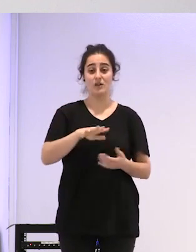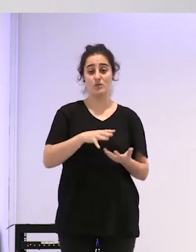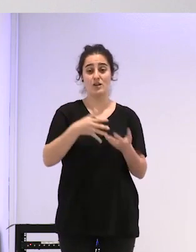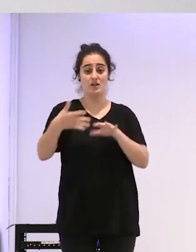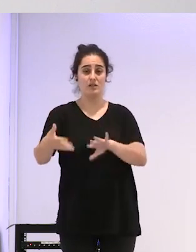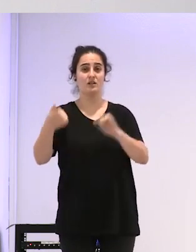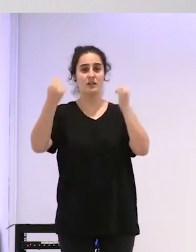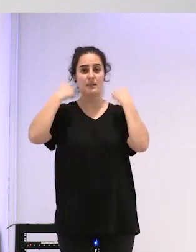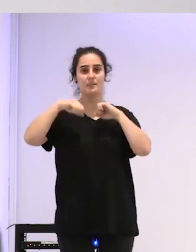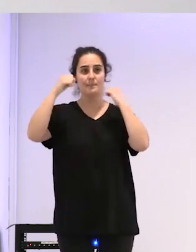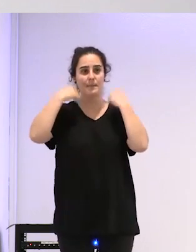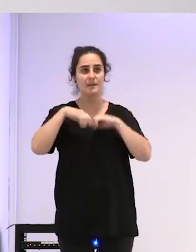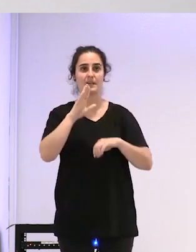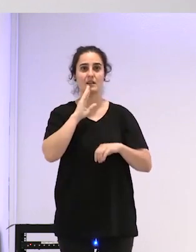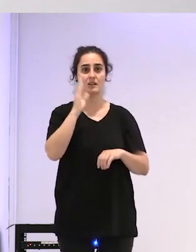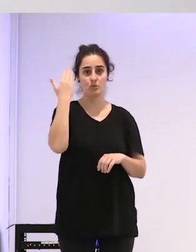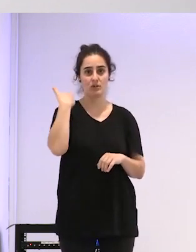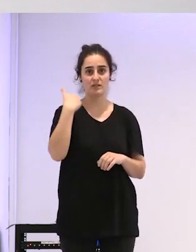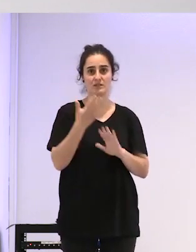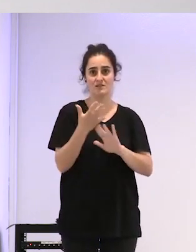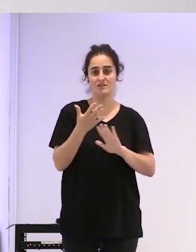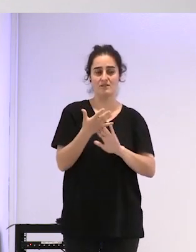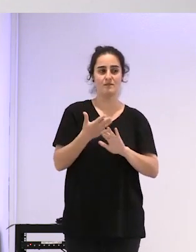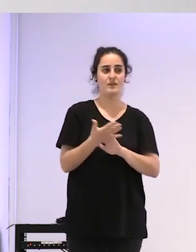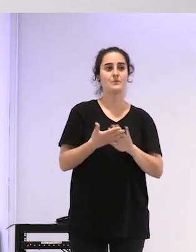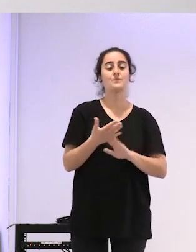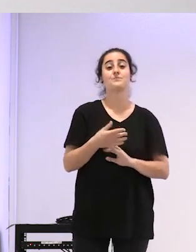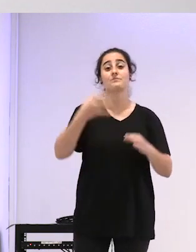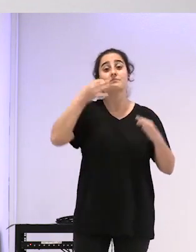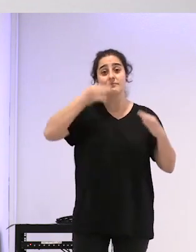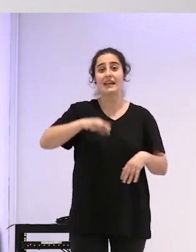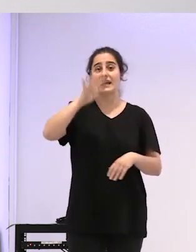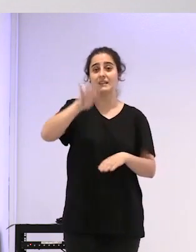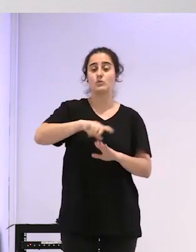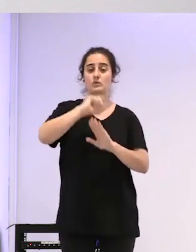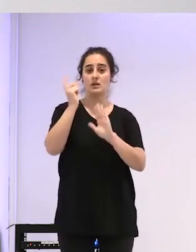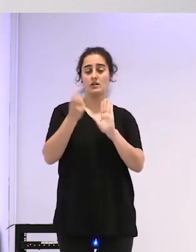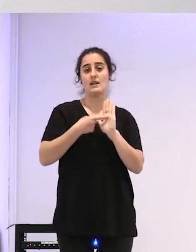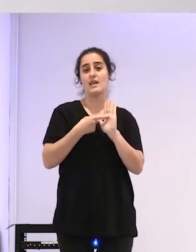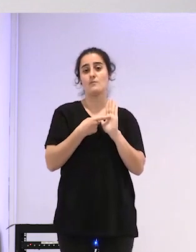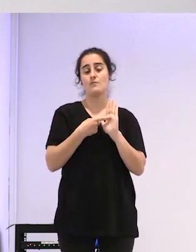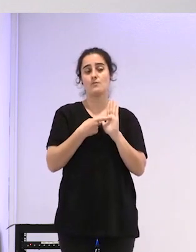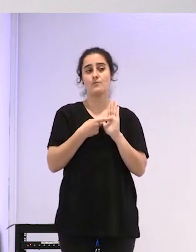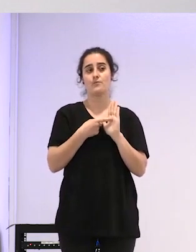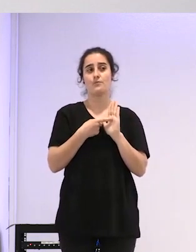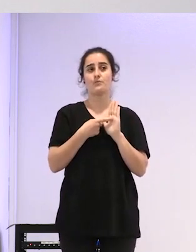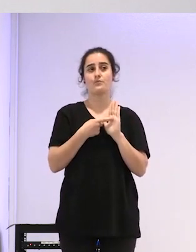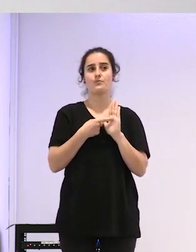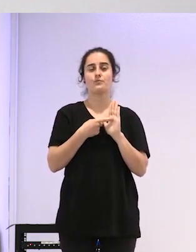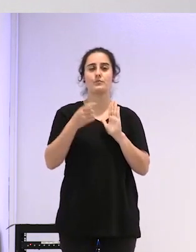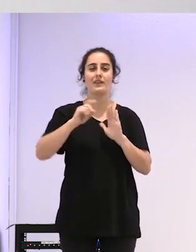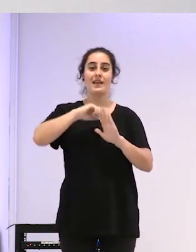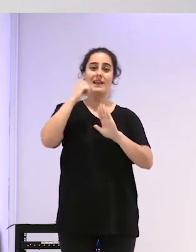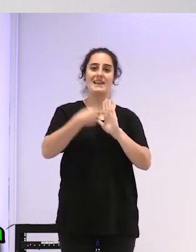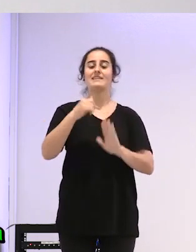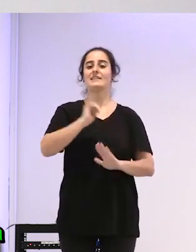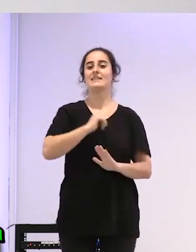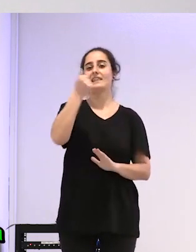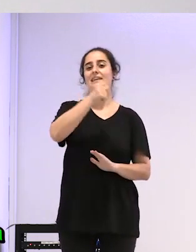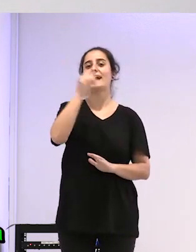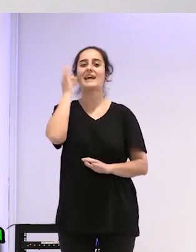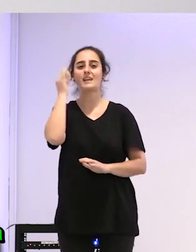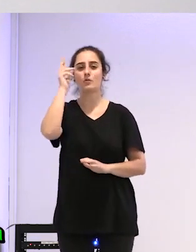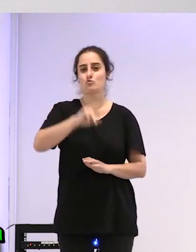personas que atiendes? a ver realmente la ley de Cataluña como que no es una ley de identidad de género es una